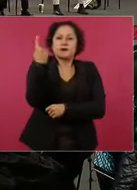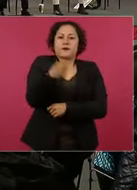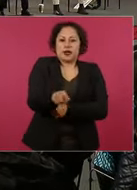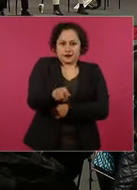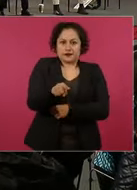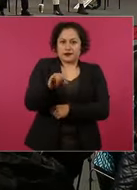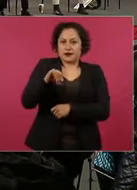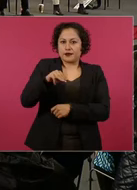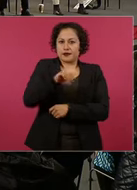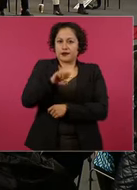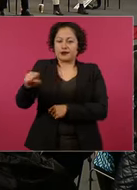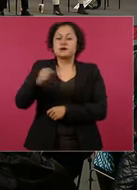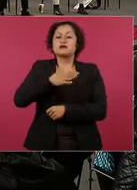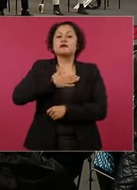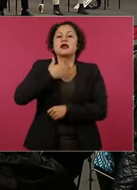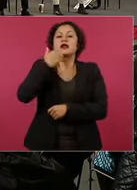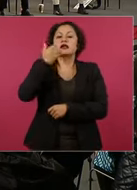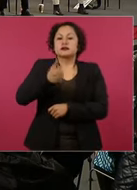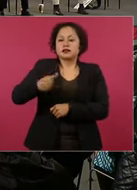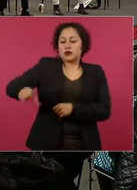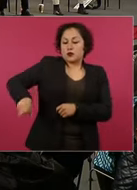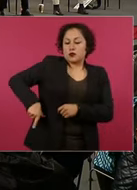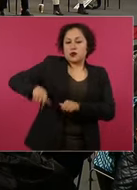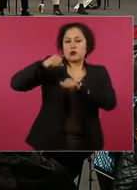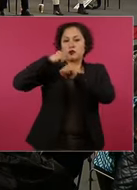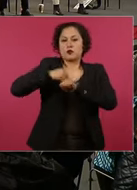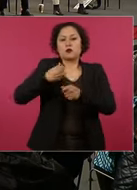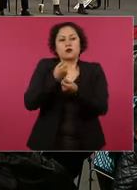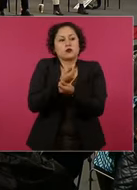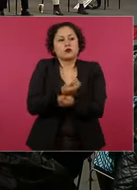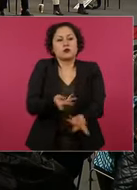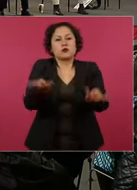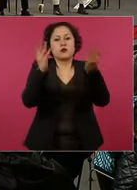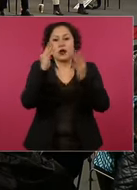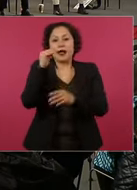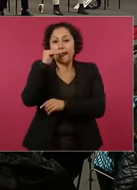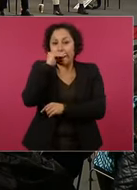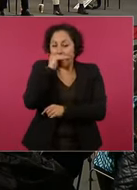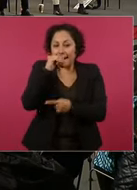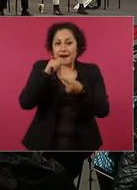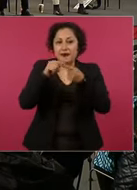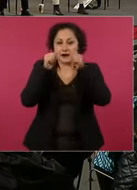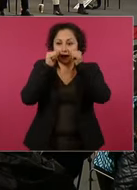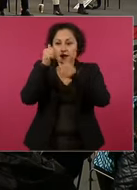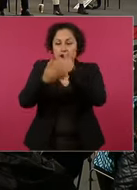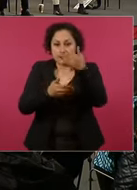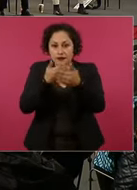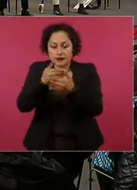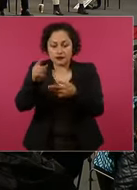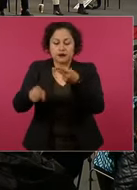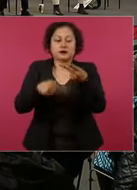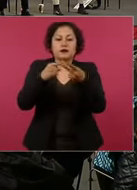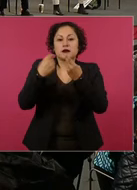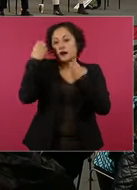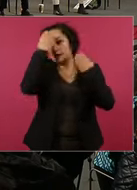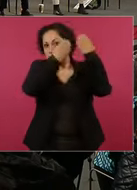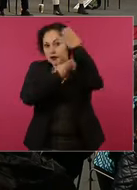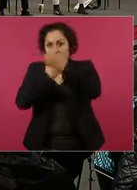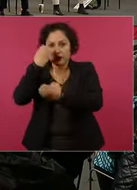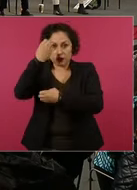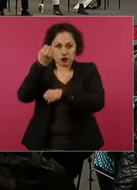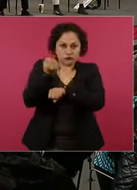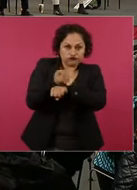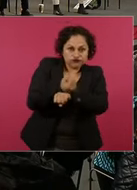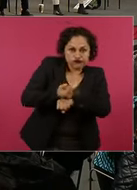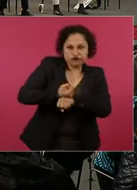de forma gratuita las atenciones, los medicamentos, los estudios, la atención médica, consultas y desde luego cuando es